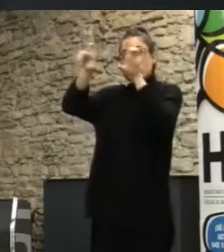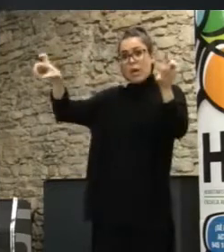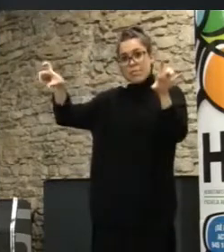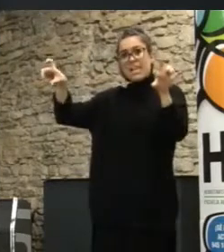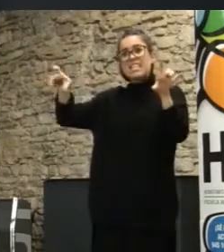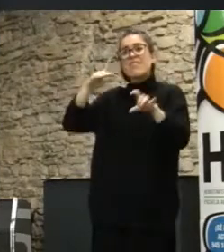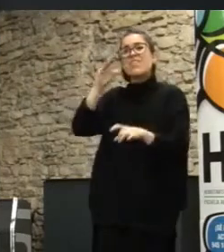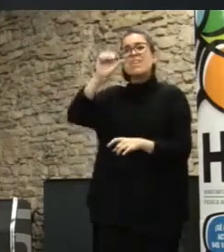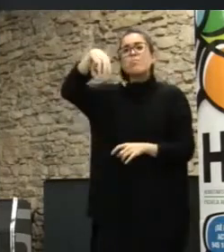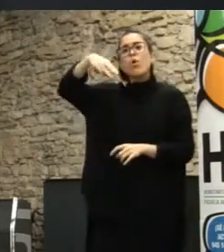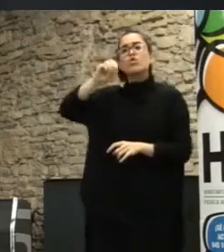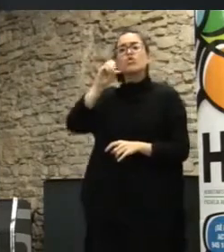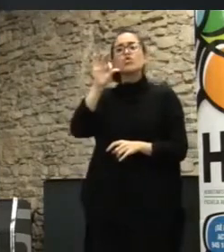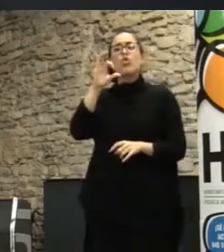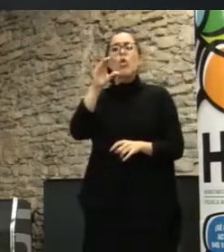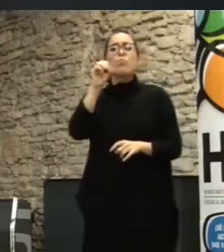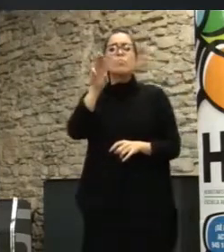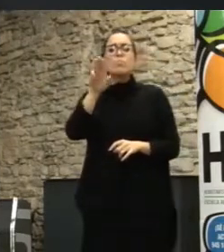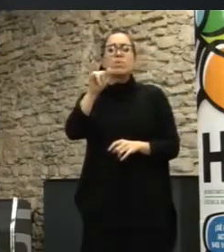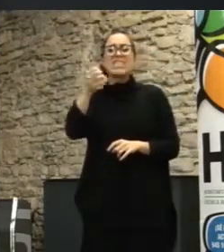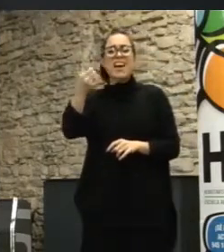y se buscó el censo de Madrid,